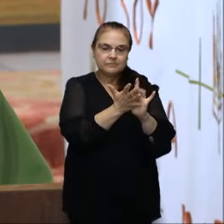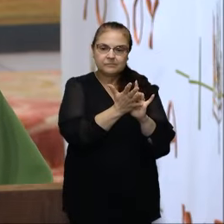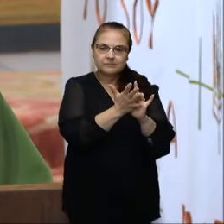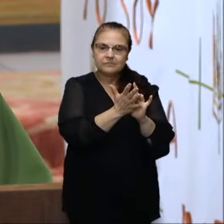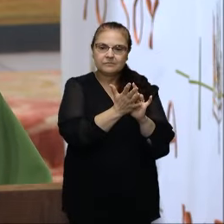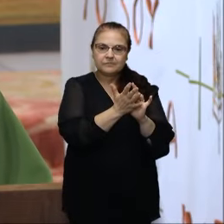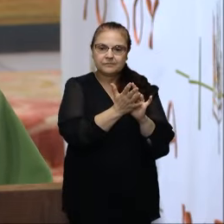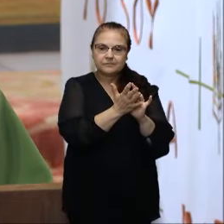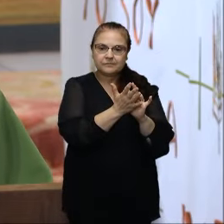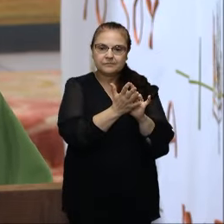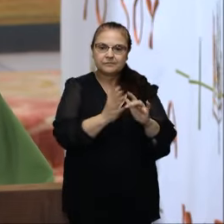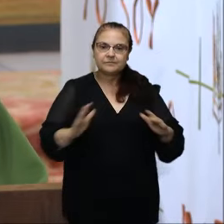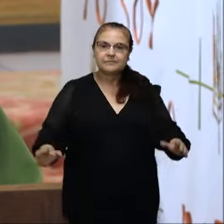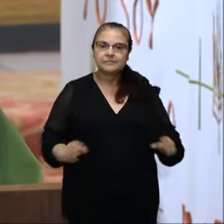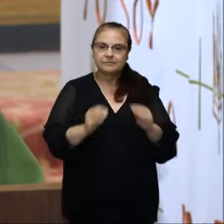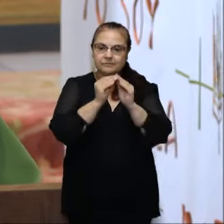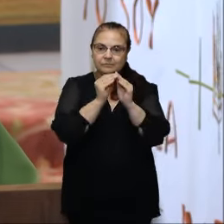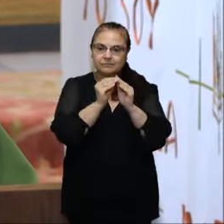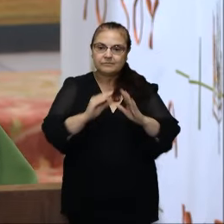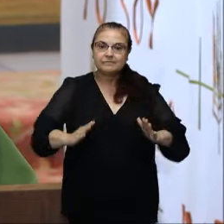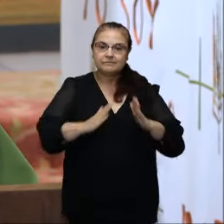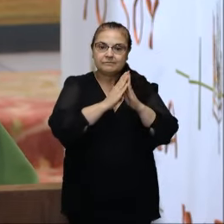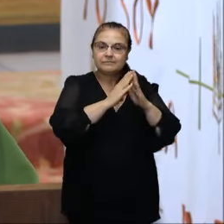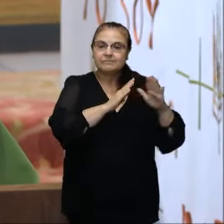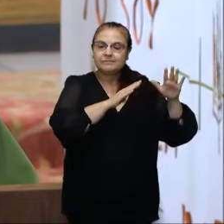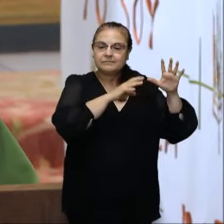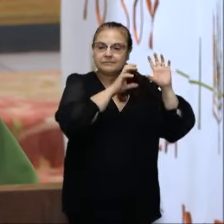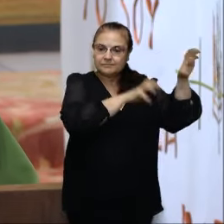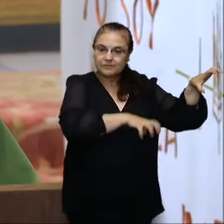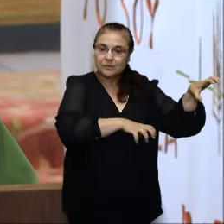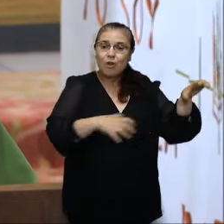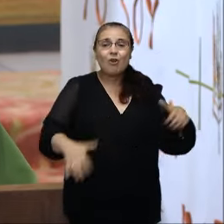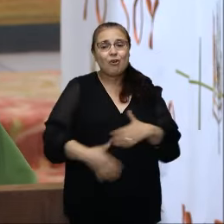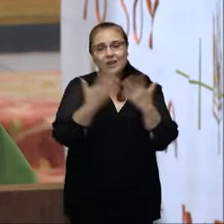según San Marcos.